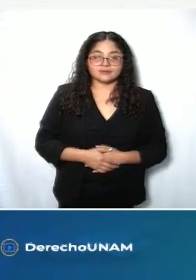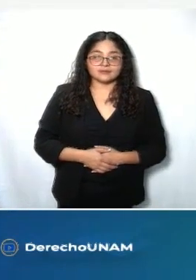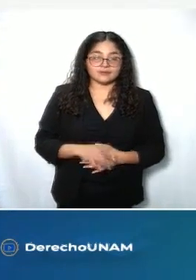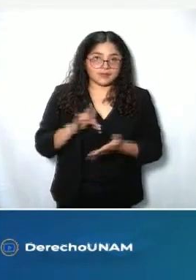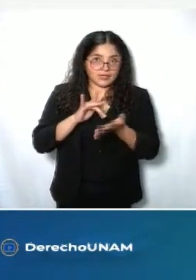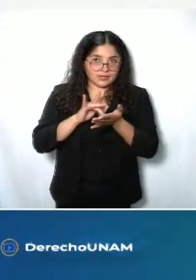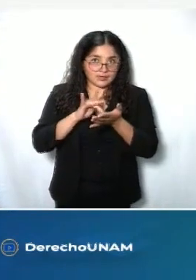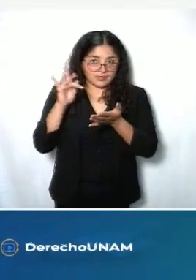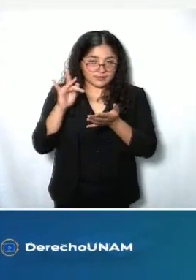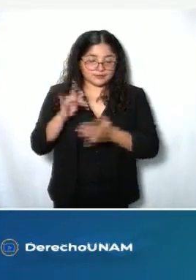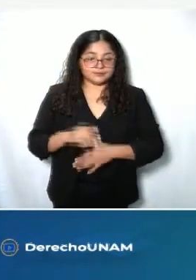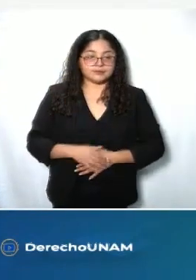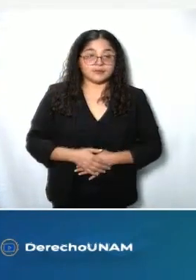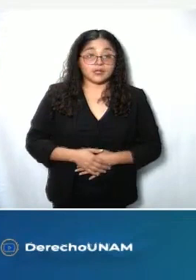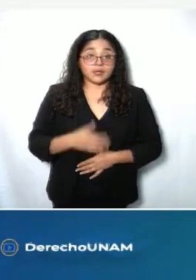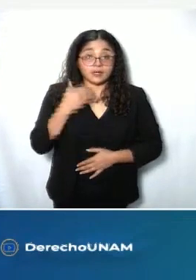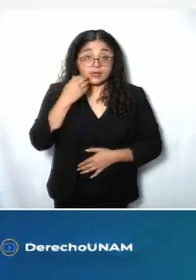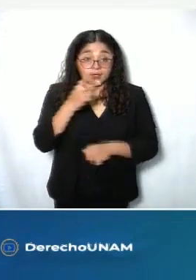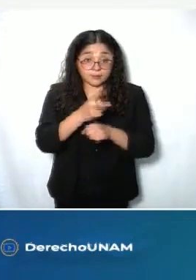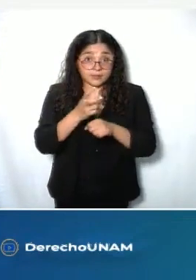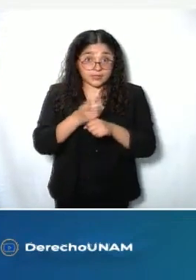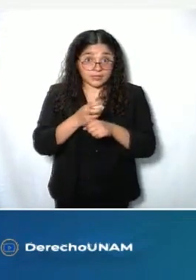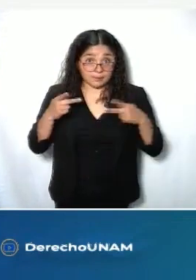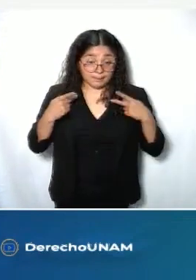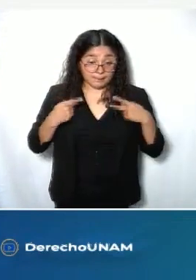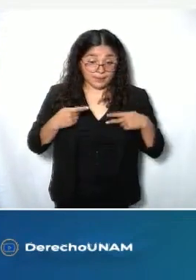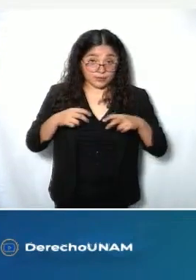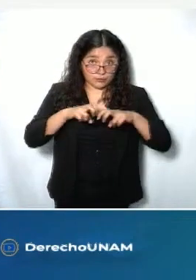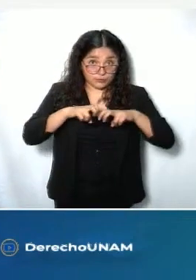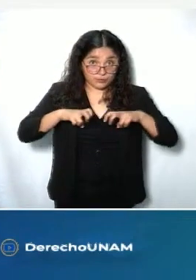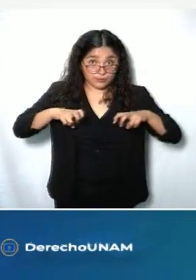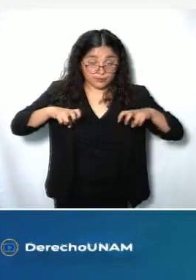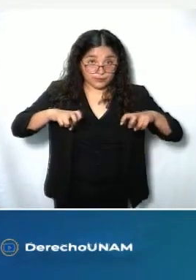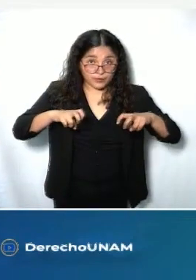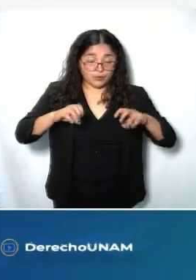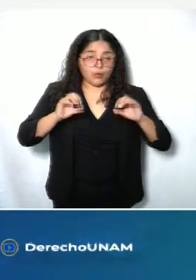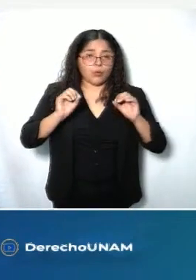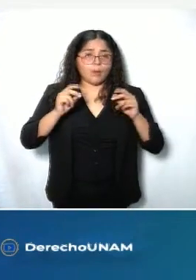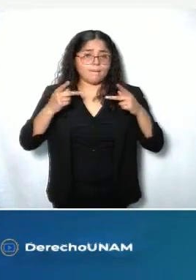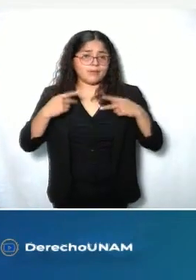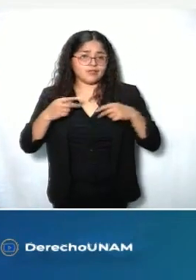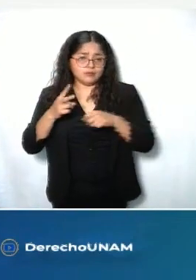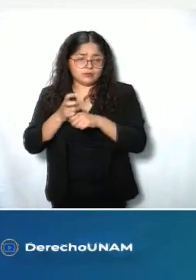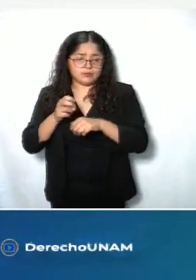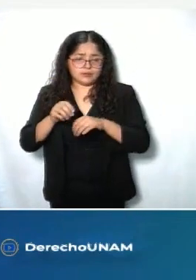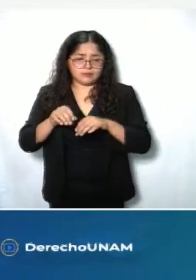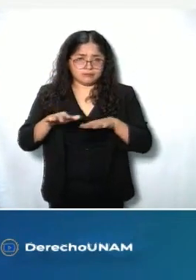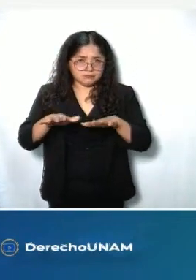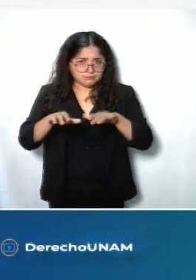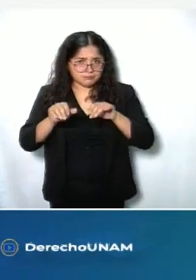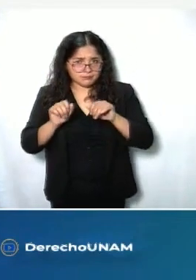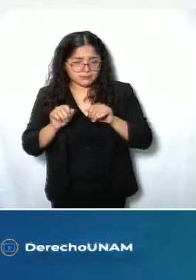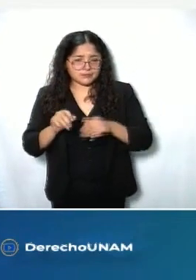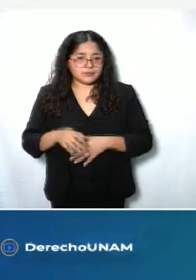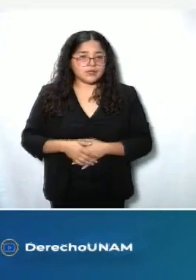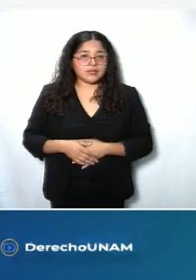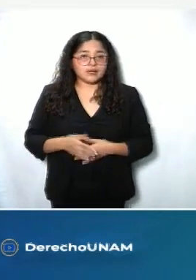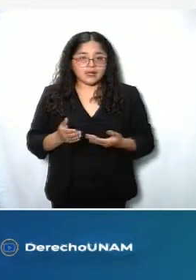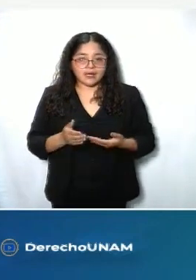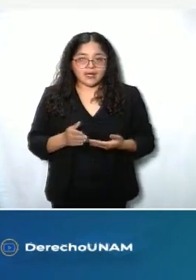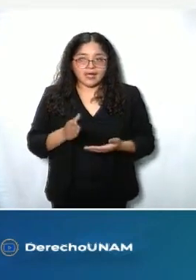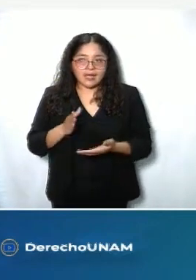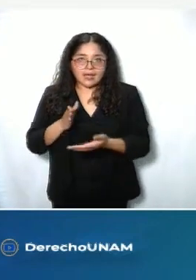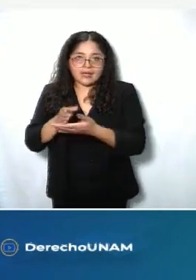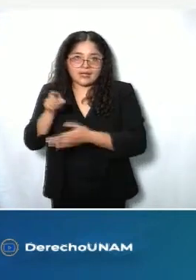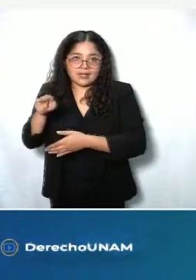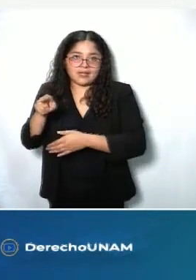muchas gracias invitamos a los integrantes del presidium e invitados y a la comunidad universitaria pasar al jardín de los eméritos